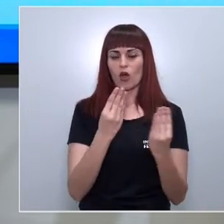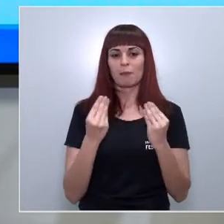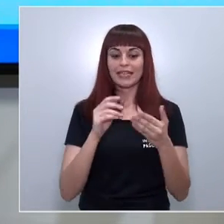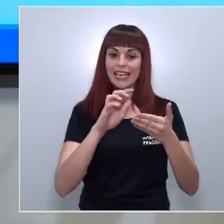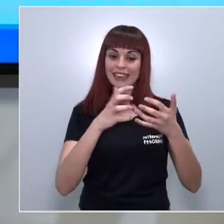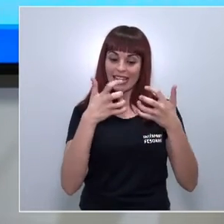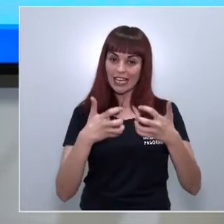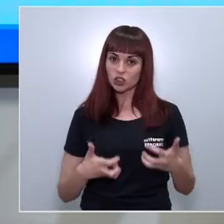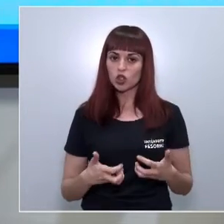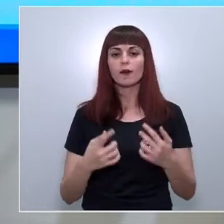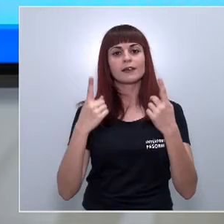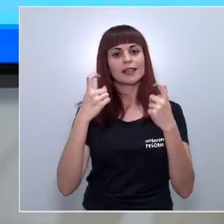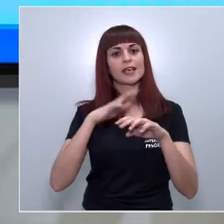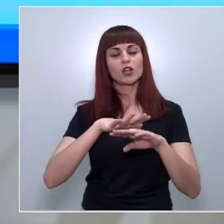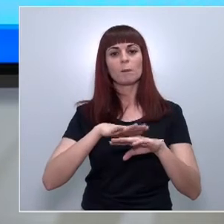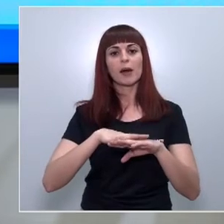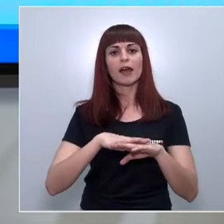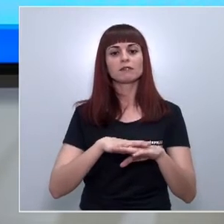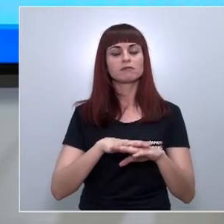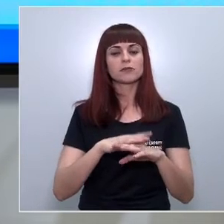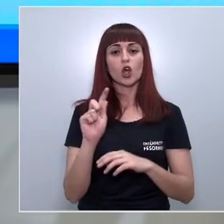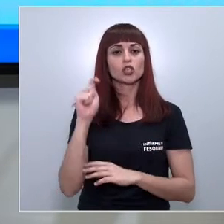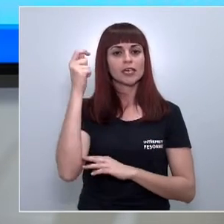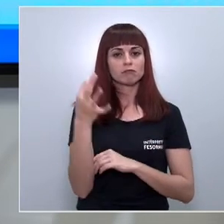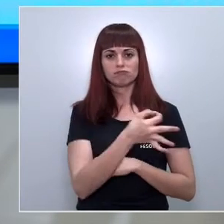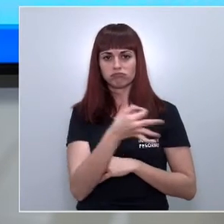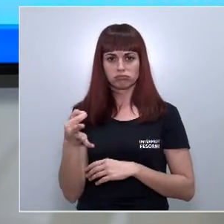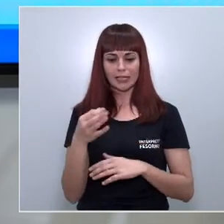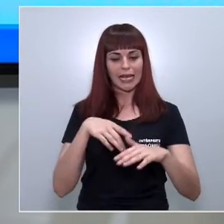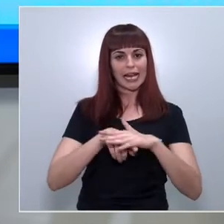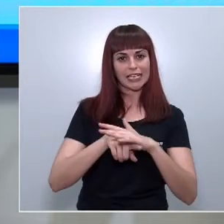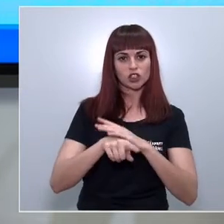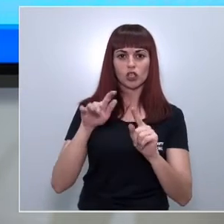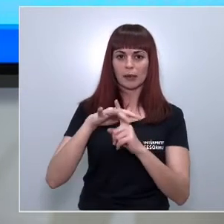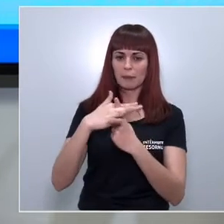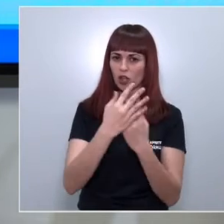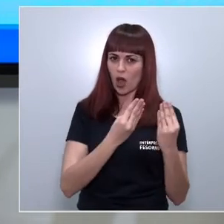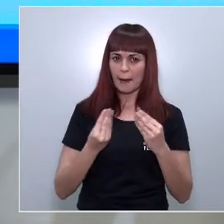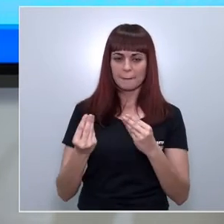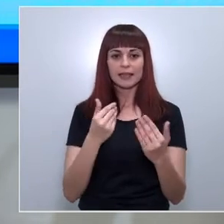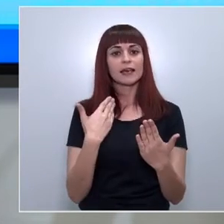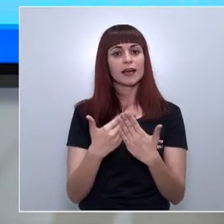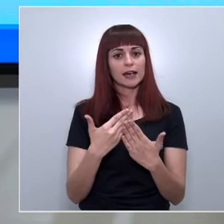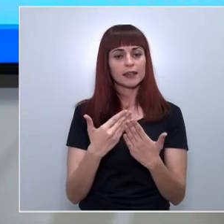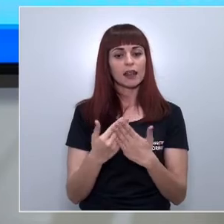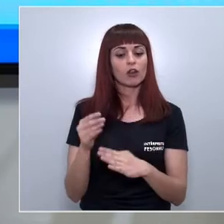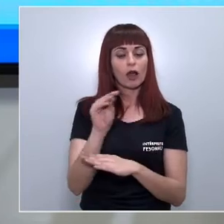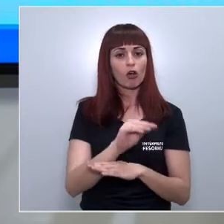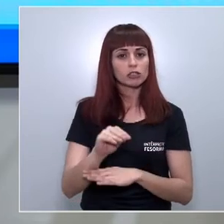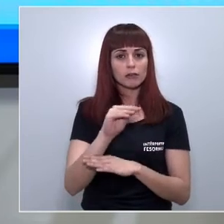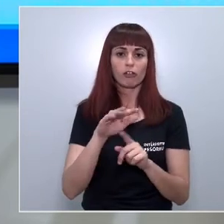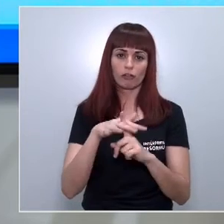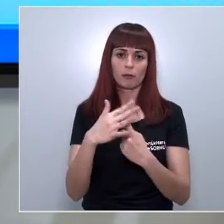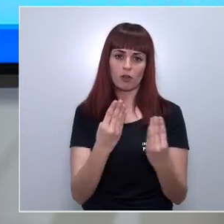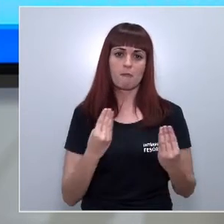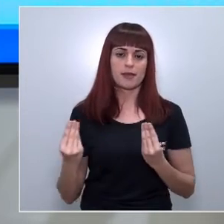necesario para alcanzar la máxima eficiencia en la tramitación ambiental garantizando la protección y conservación del